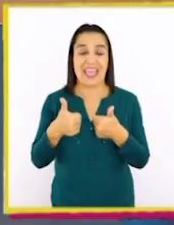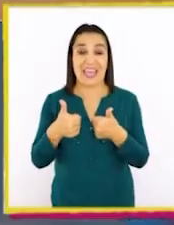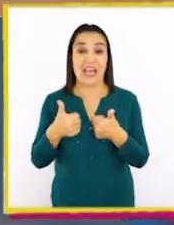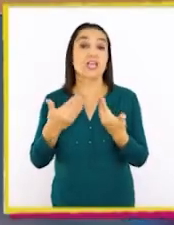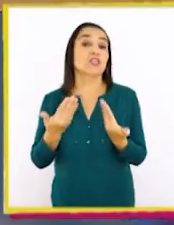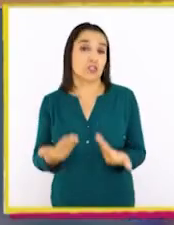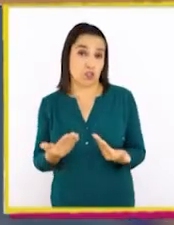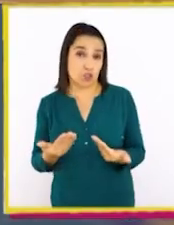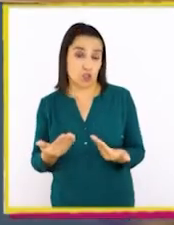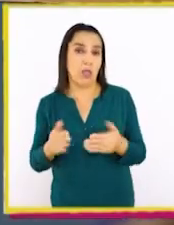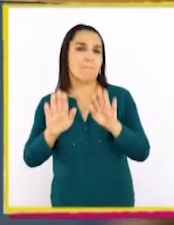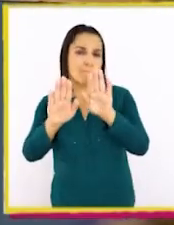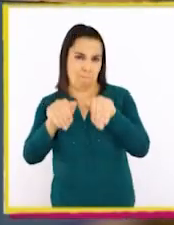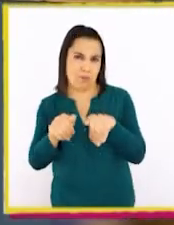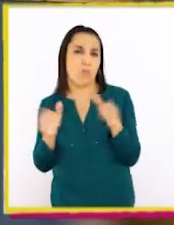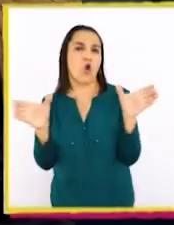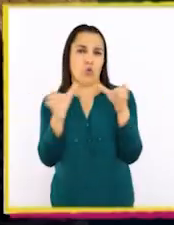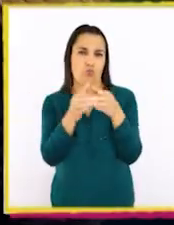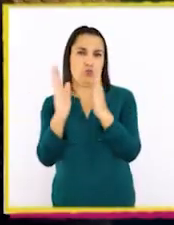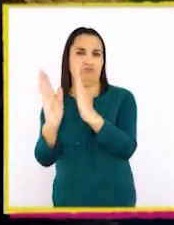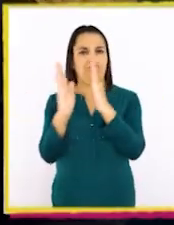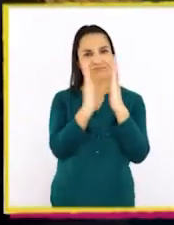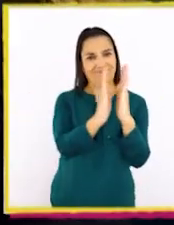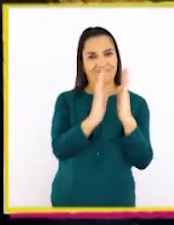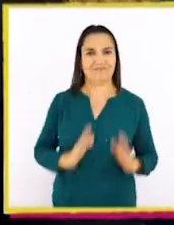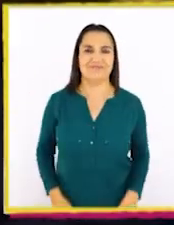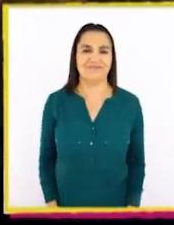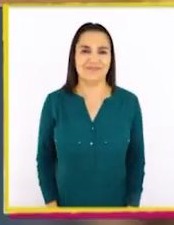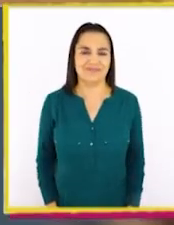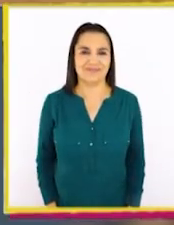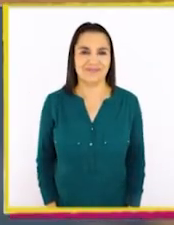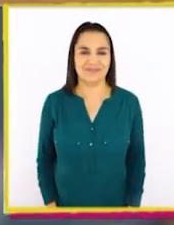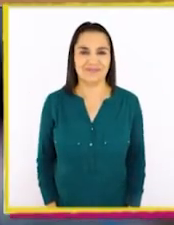Así que lo pondré en el mismo grupo. ¡Bien!